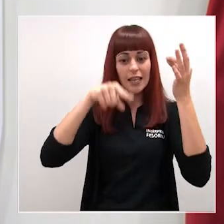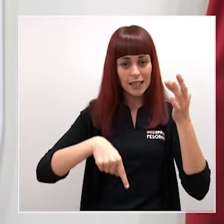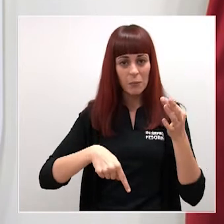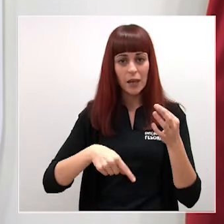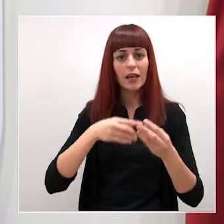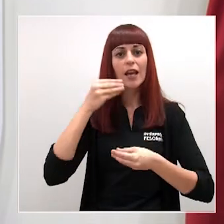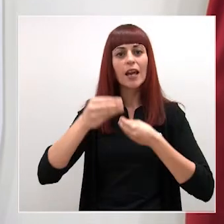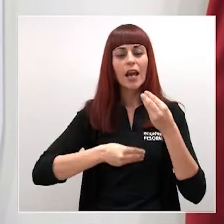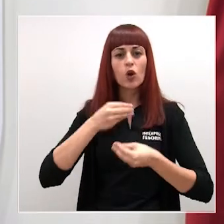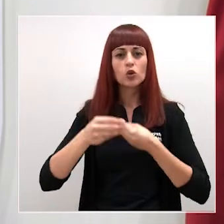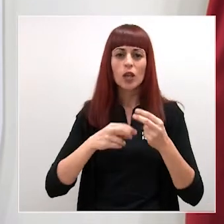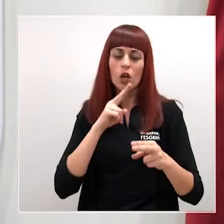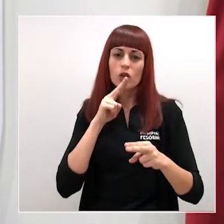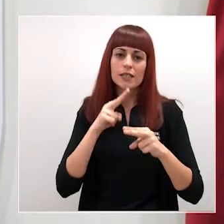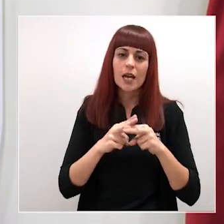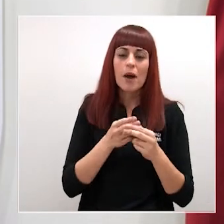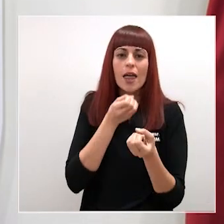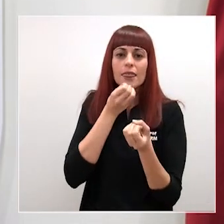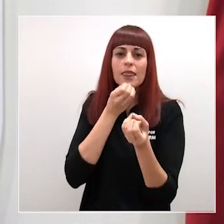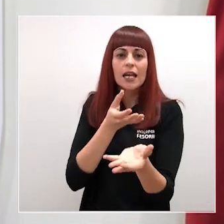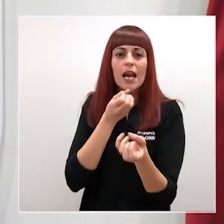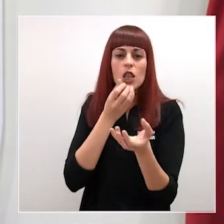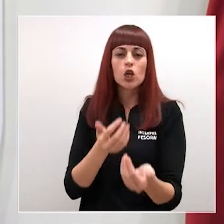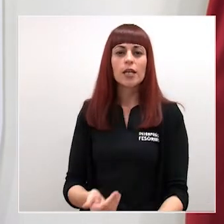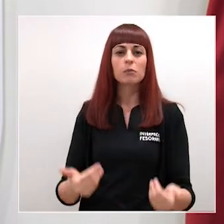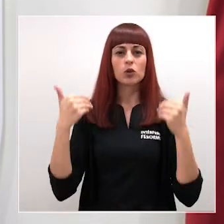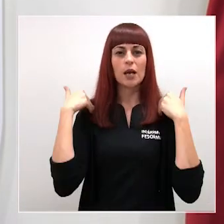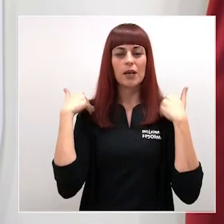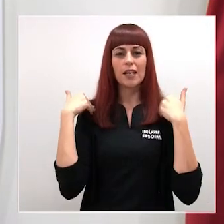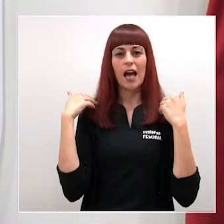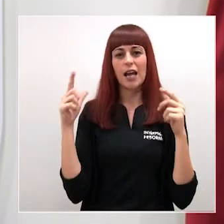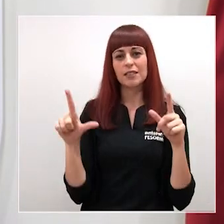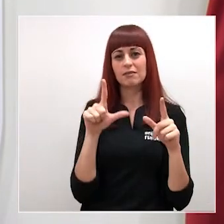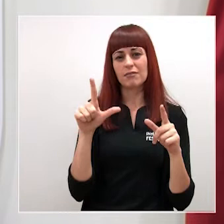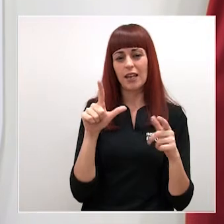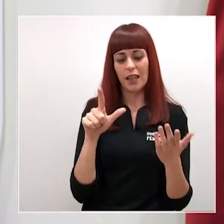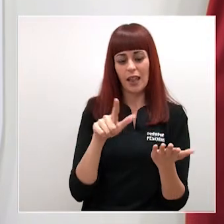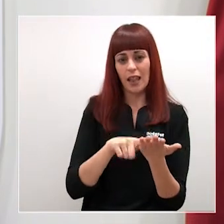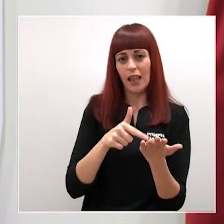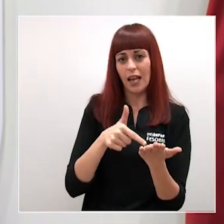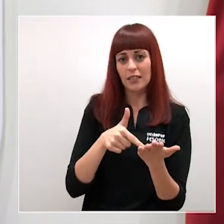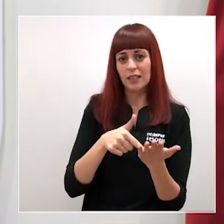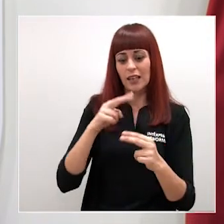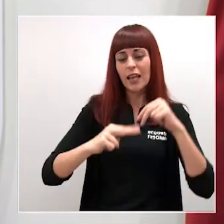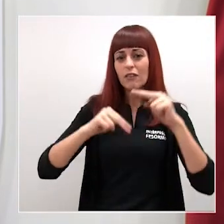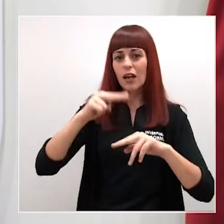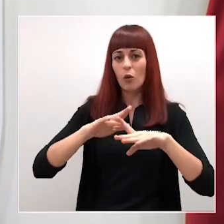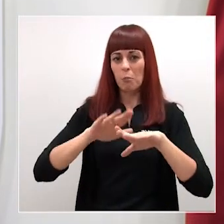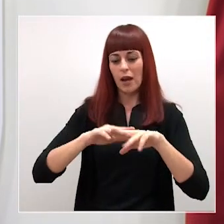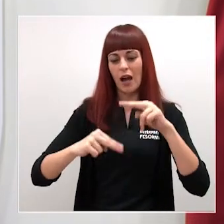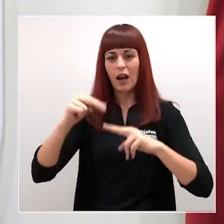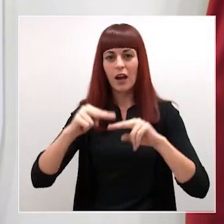del uso de la denominada declaración responsable en las licencias de edificación, lo que agilizará su tramitación.